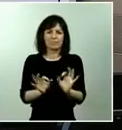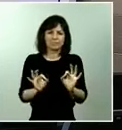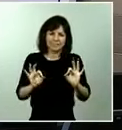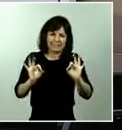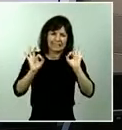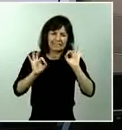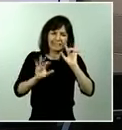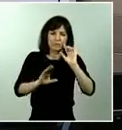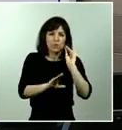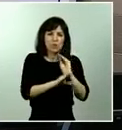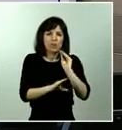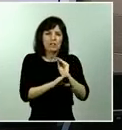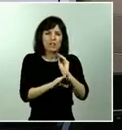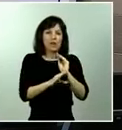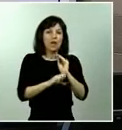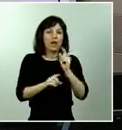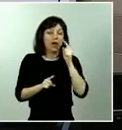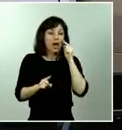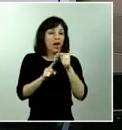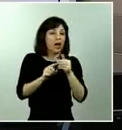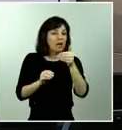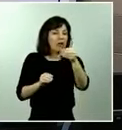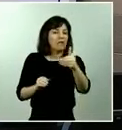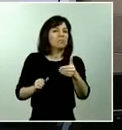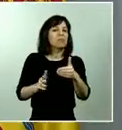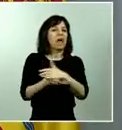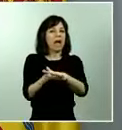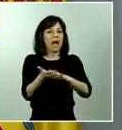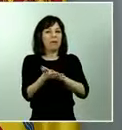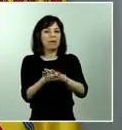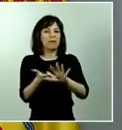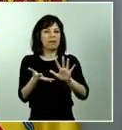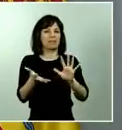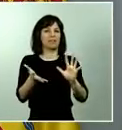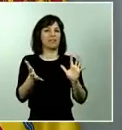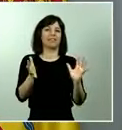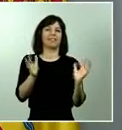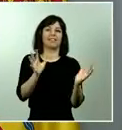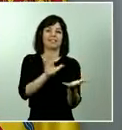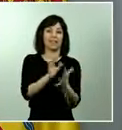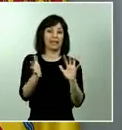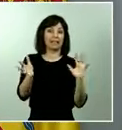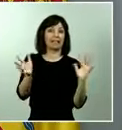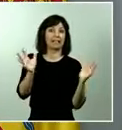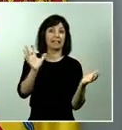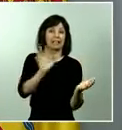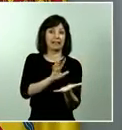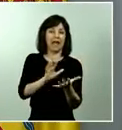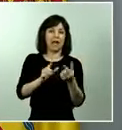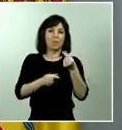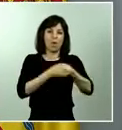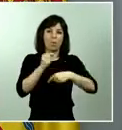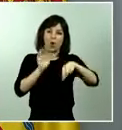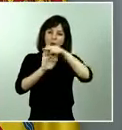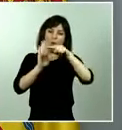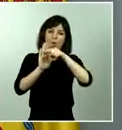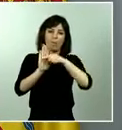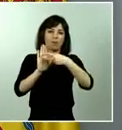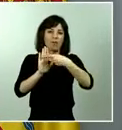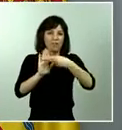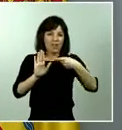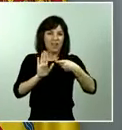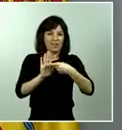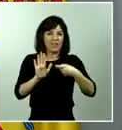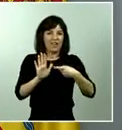puede empezar a hablar de una transición, de una transición hacia esa desescalada. Pero vuelvo a decir, con toda la